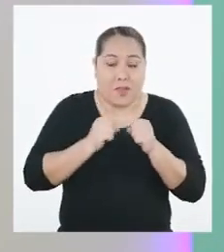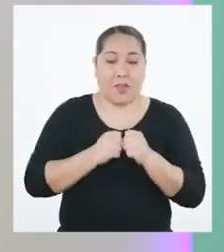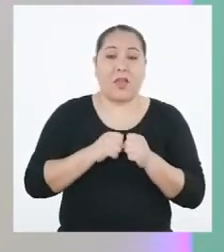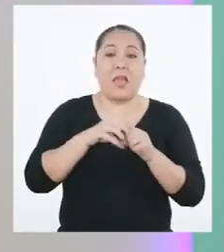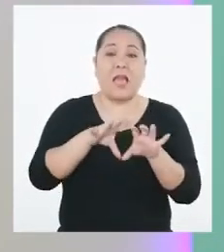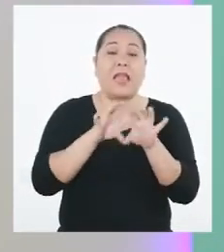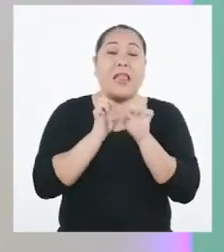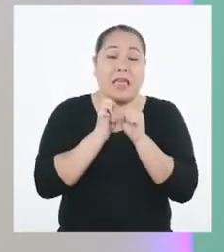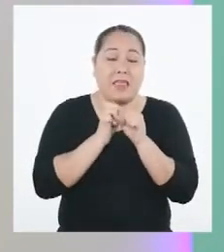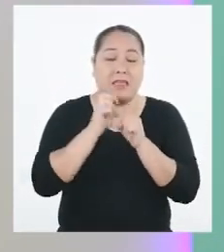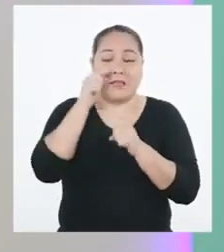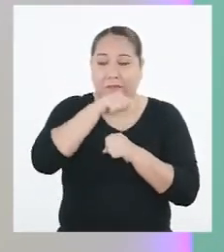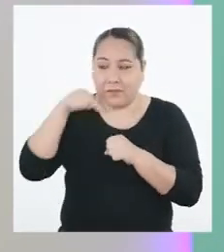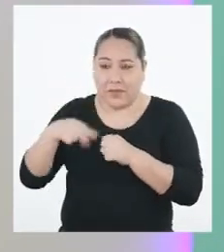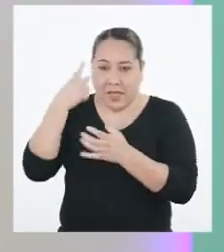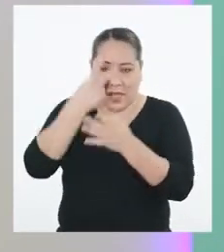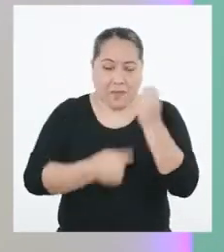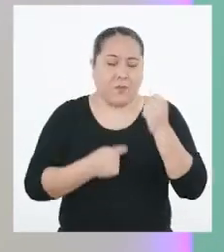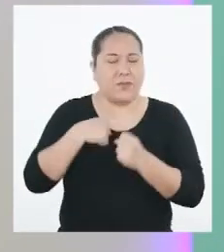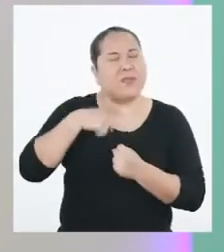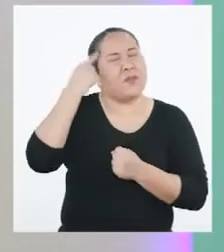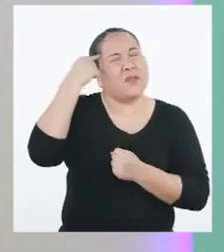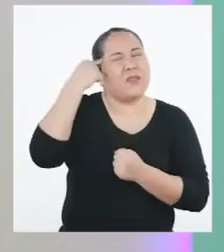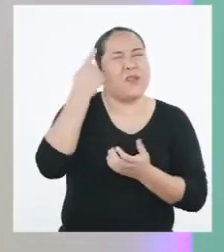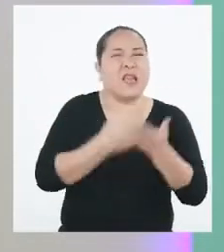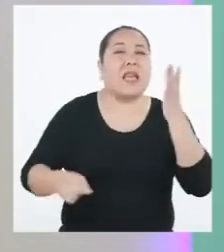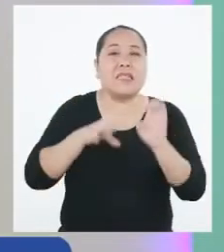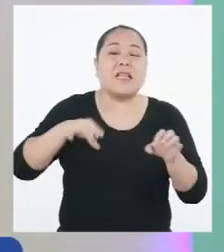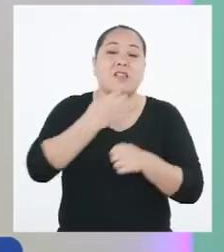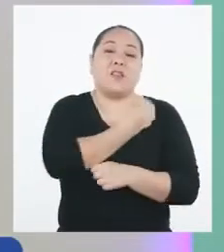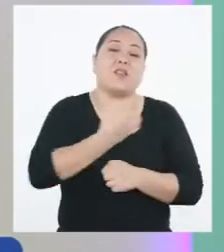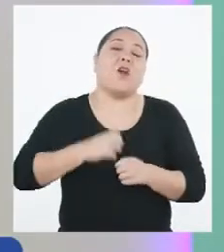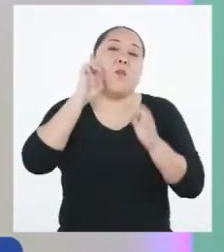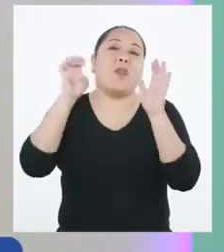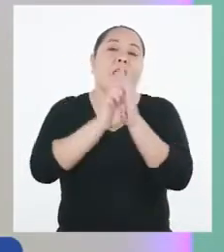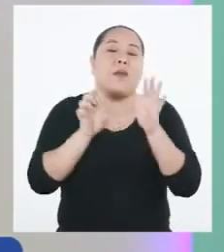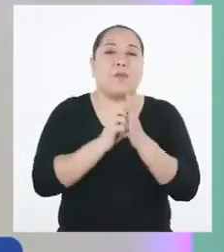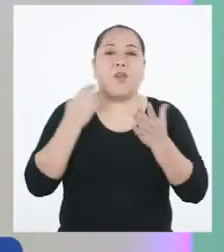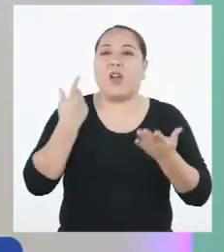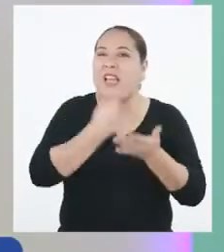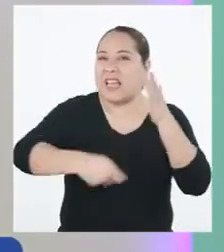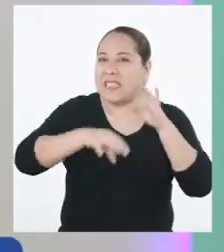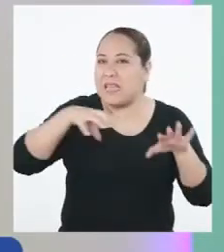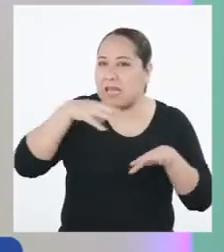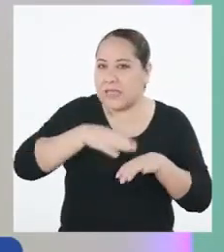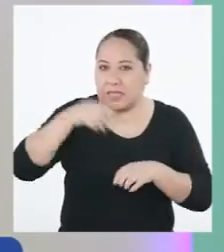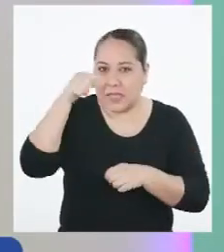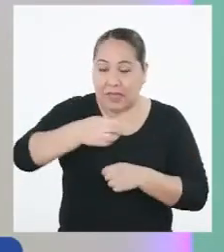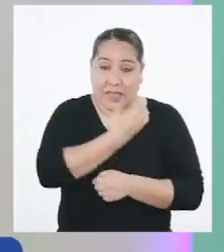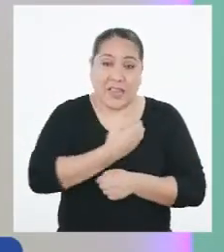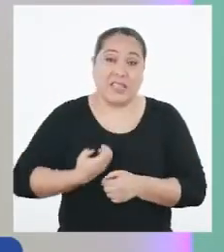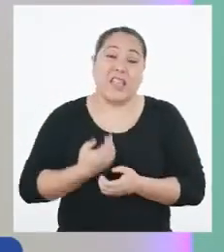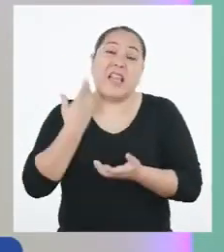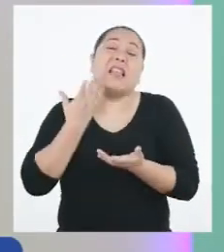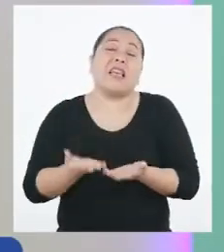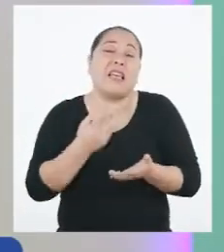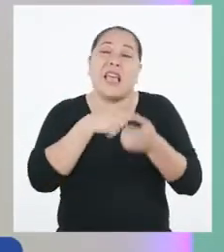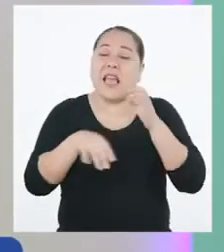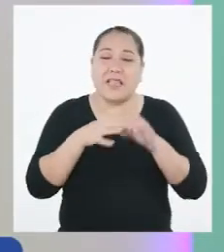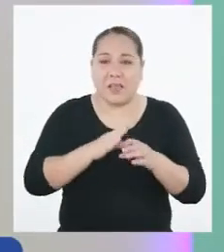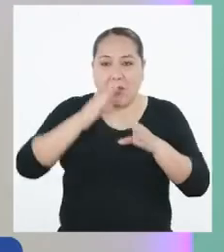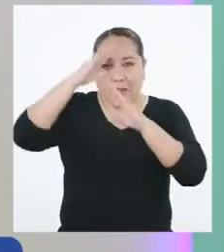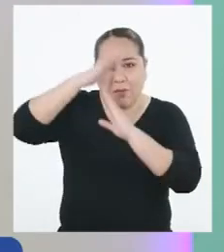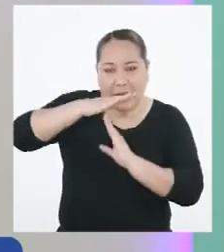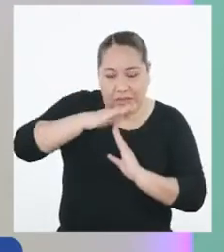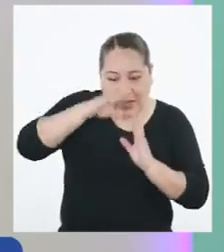Todavía nos quedan unas interrogantes sobre el papel del Estado. Por ejemplo, ¿qué acciones se están efectuando desde el Estado para mitigar